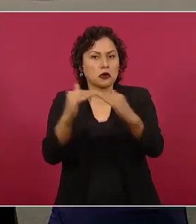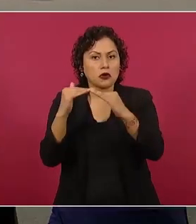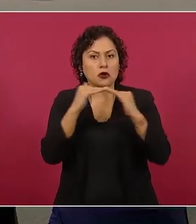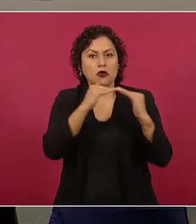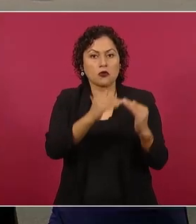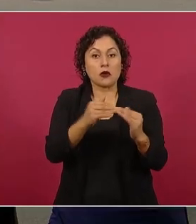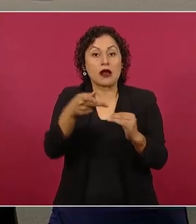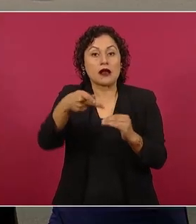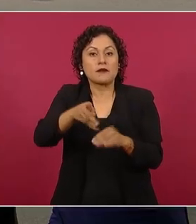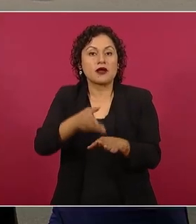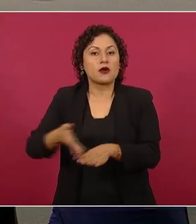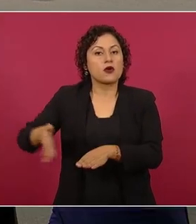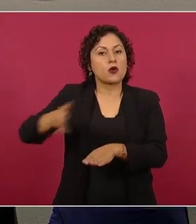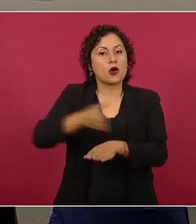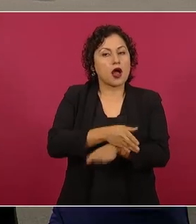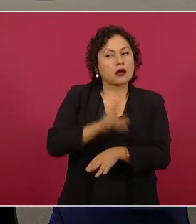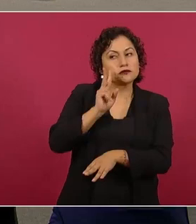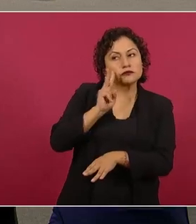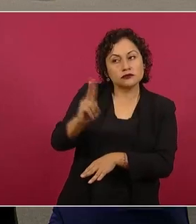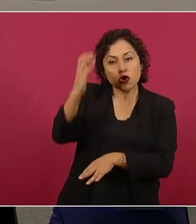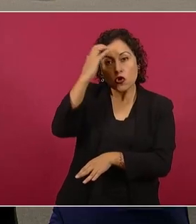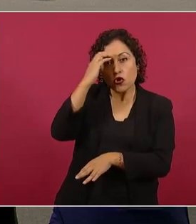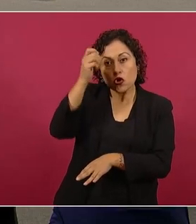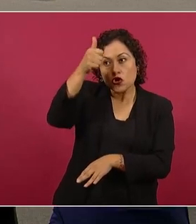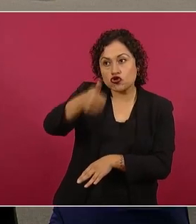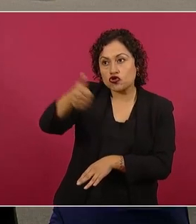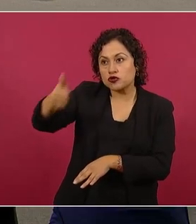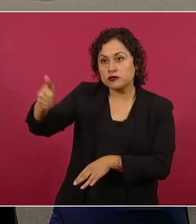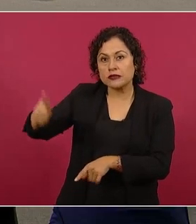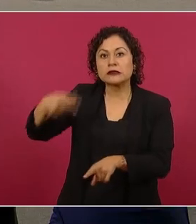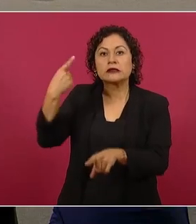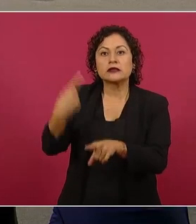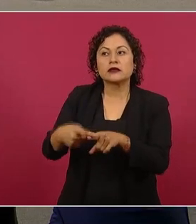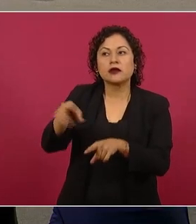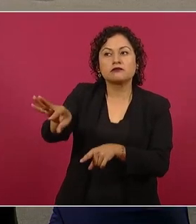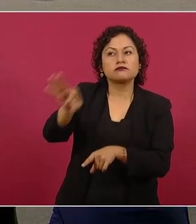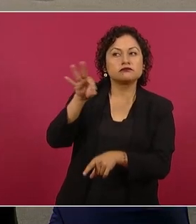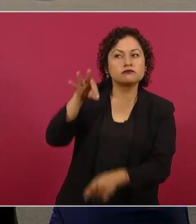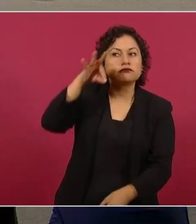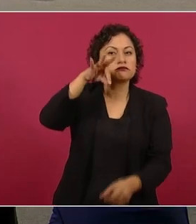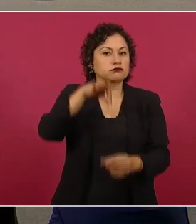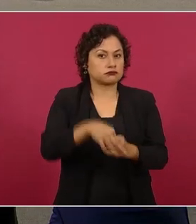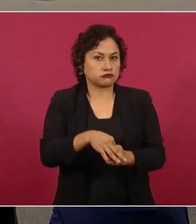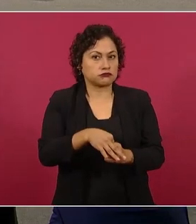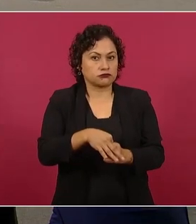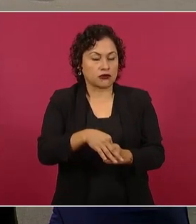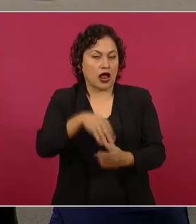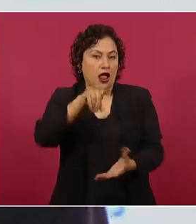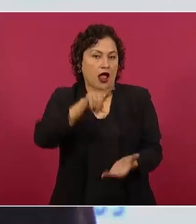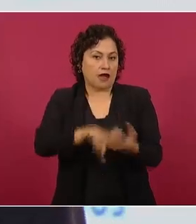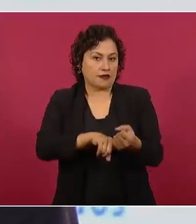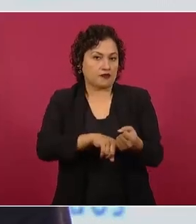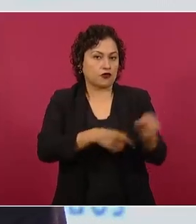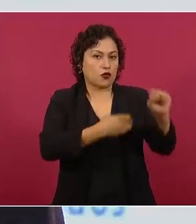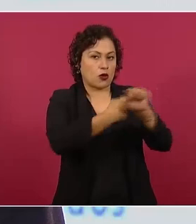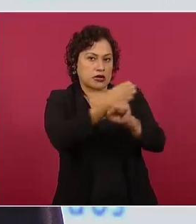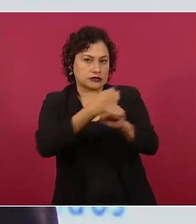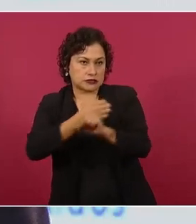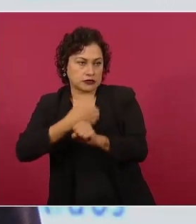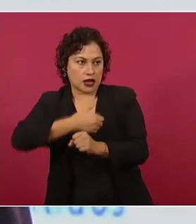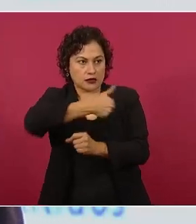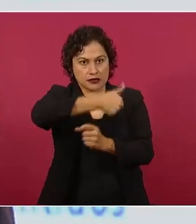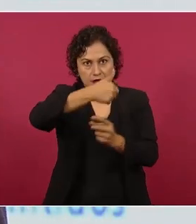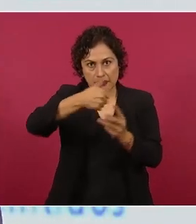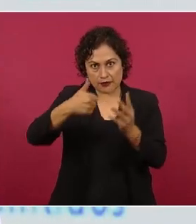por quienes pueden votar directamente en cada entidad federativa y en cada